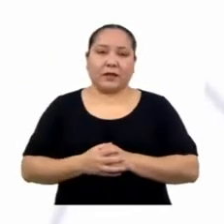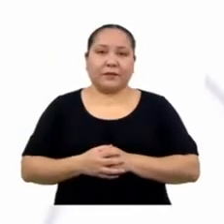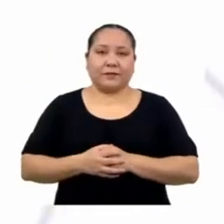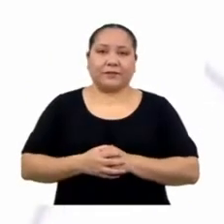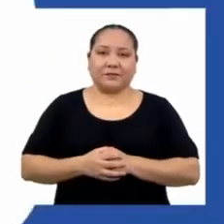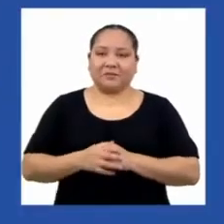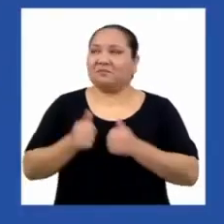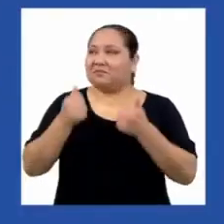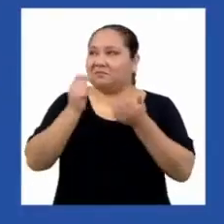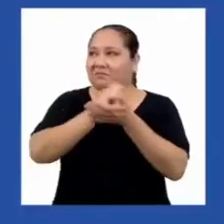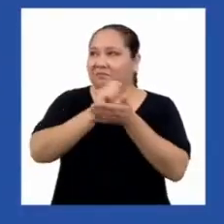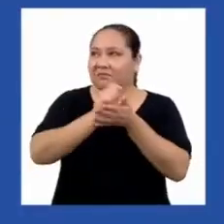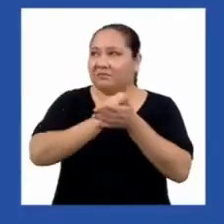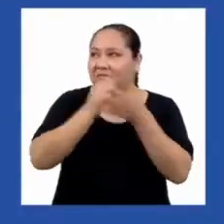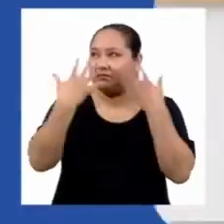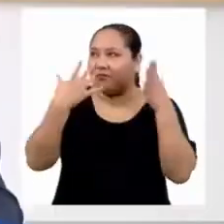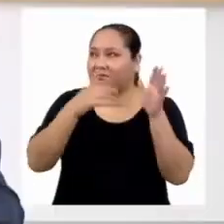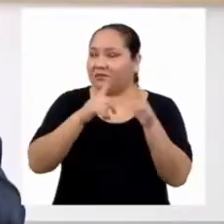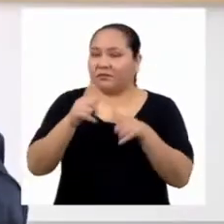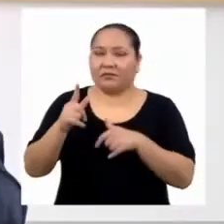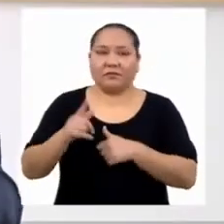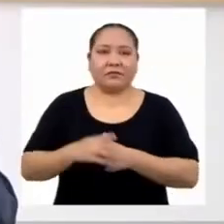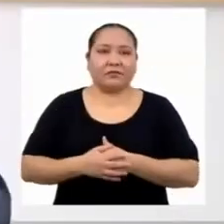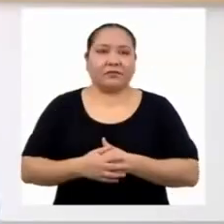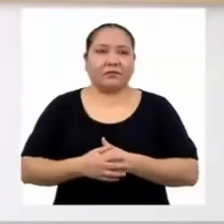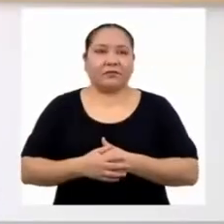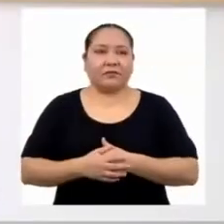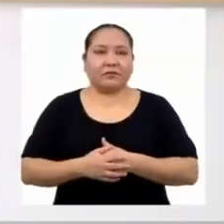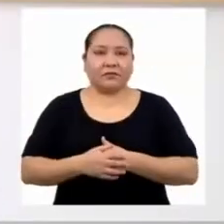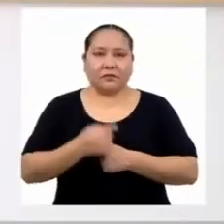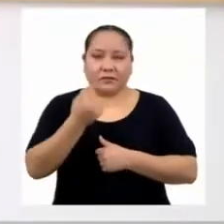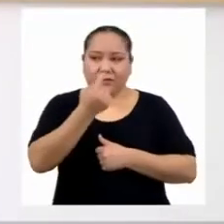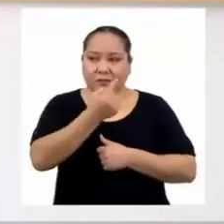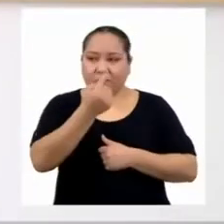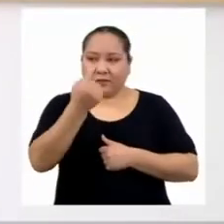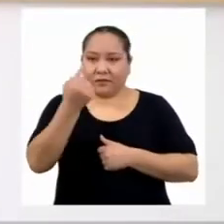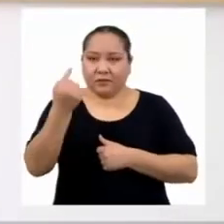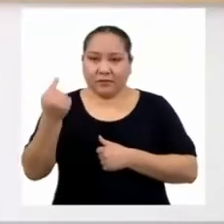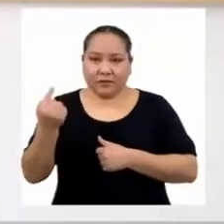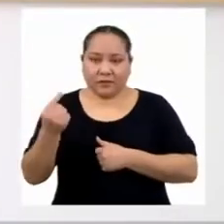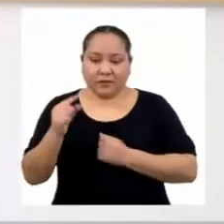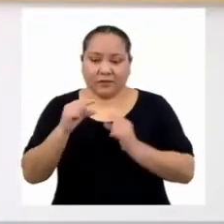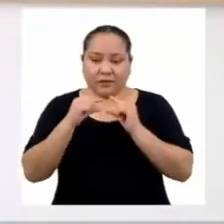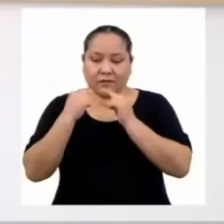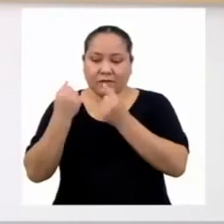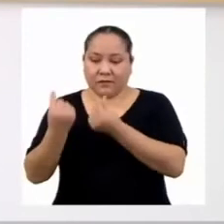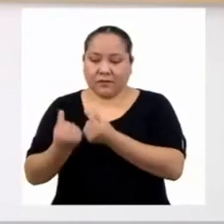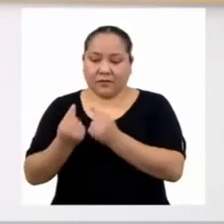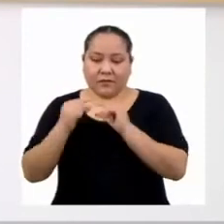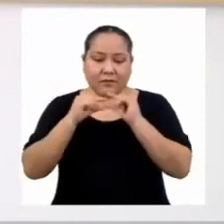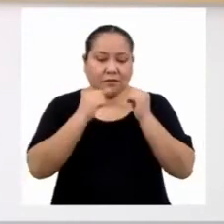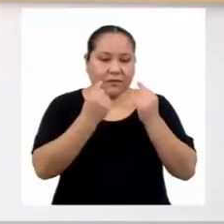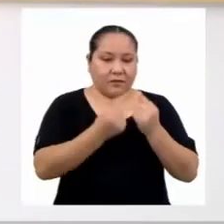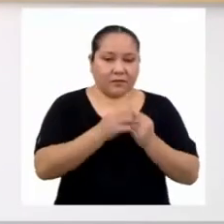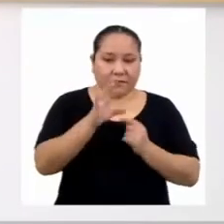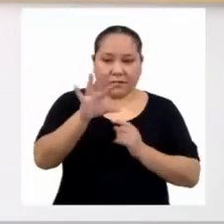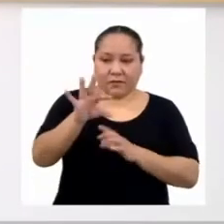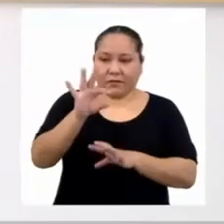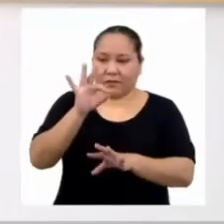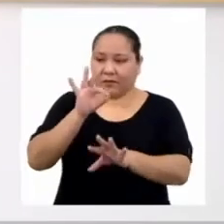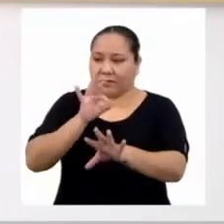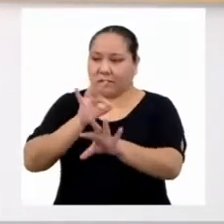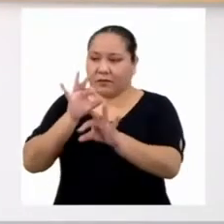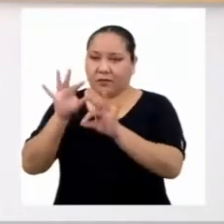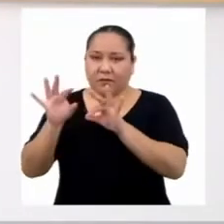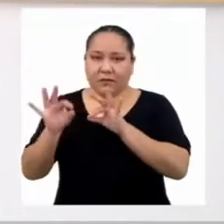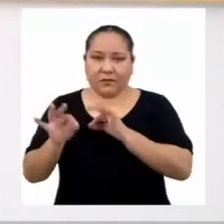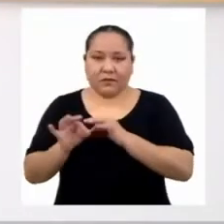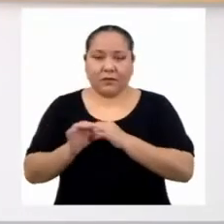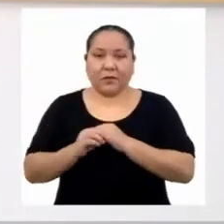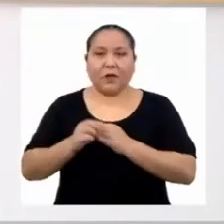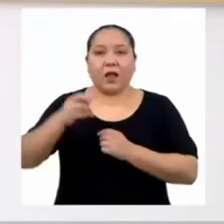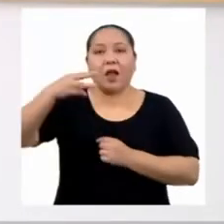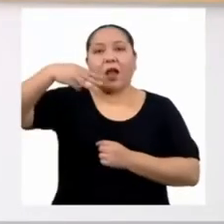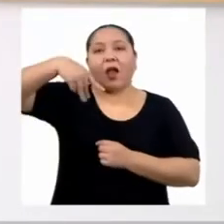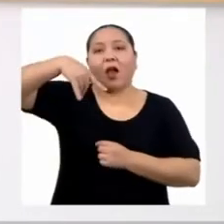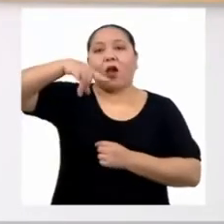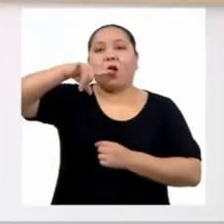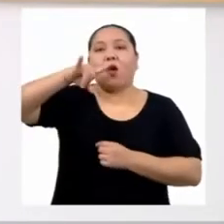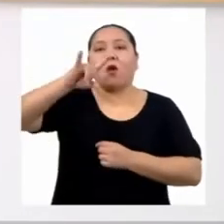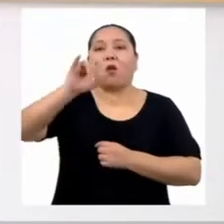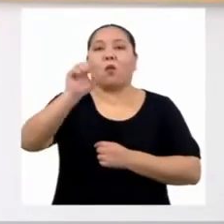Anotado. Cada grado de estudios es un grupo y hay que obtener la muestra proporcional de cada uno.